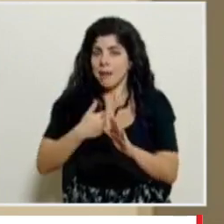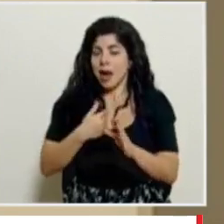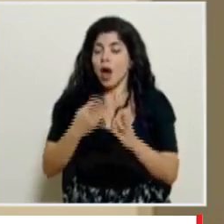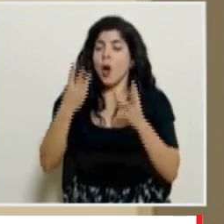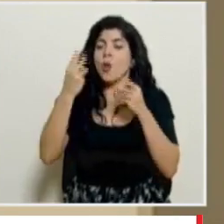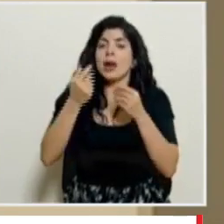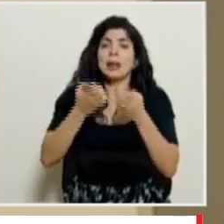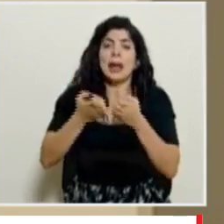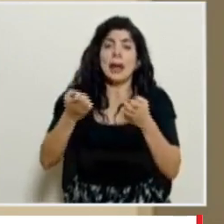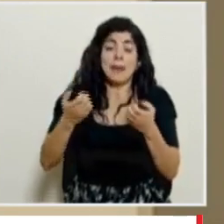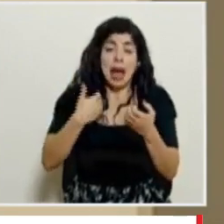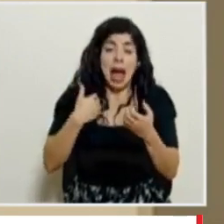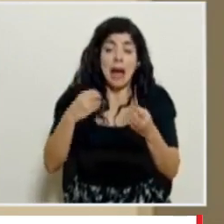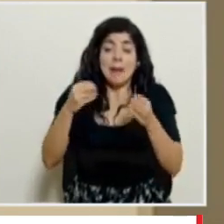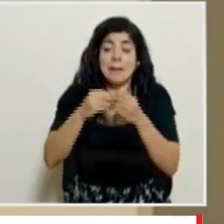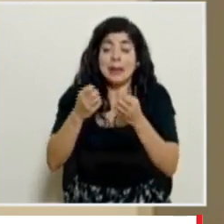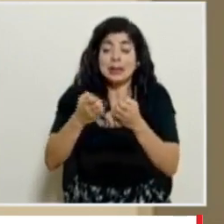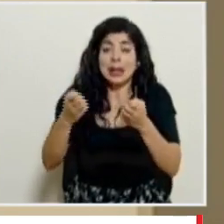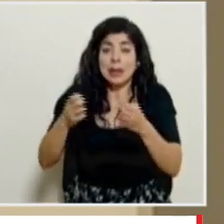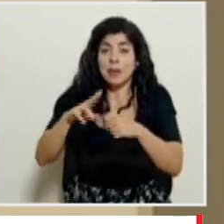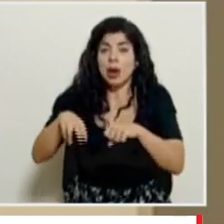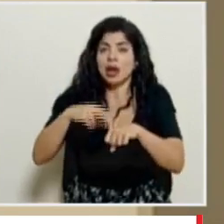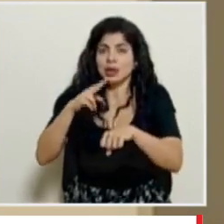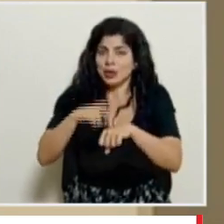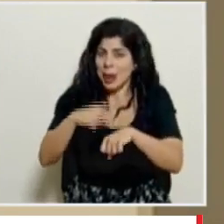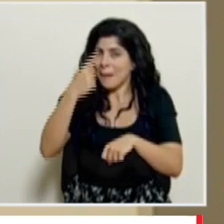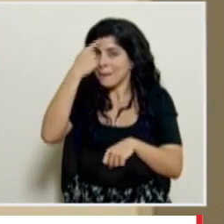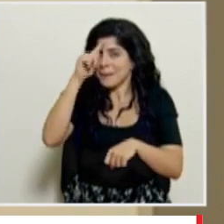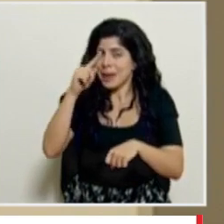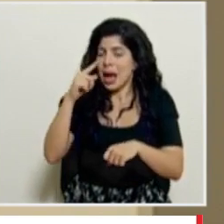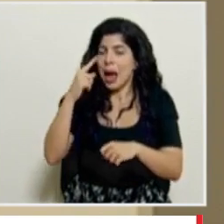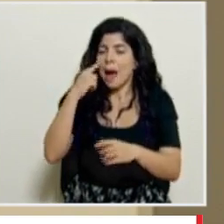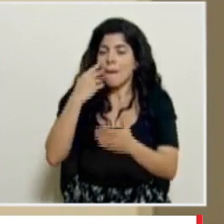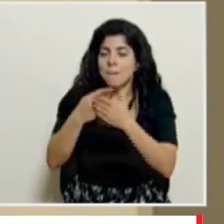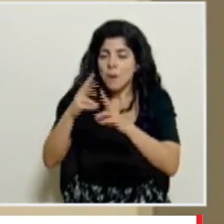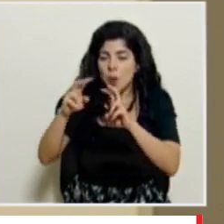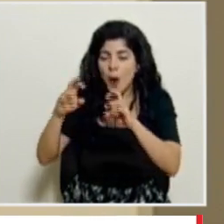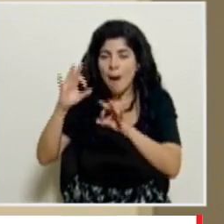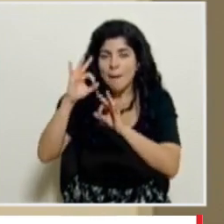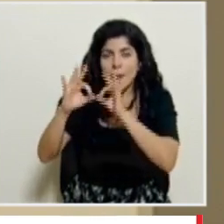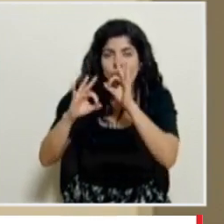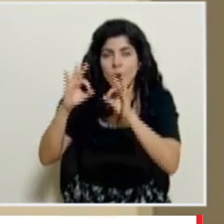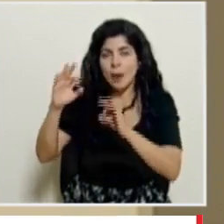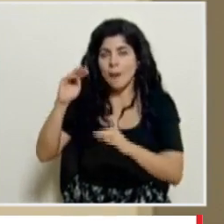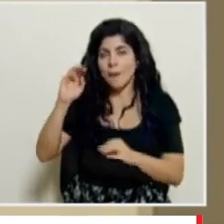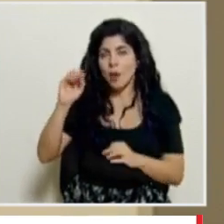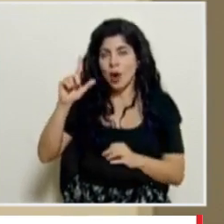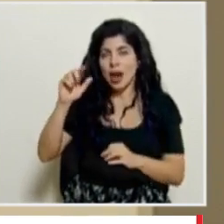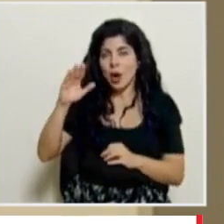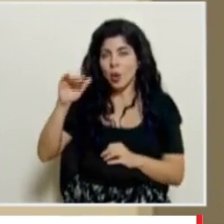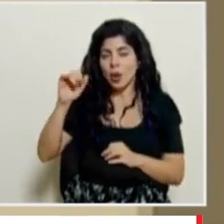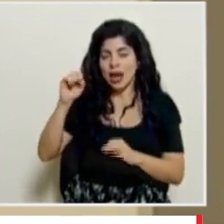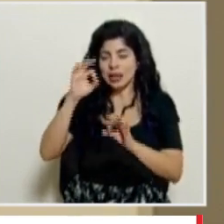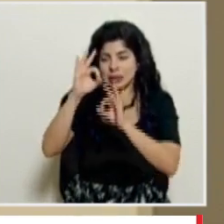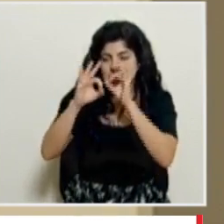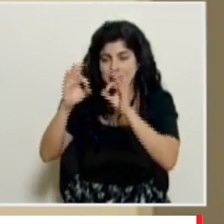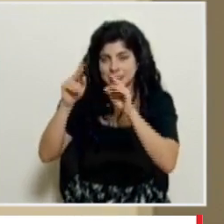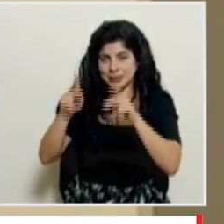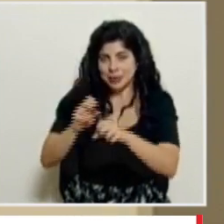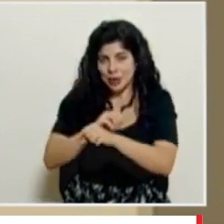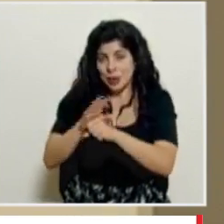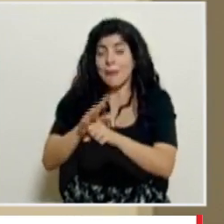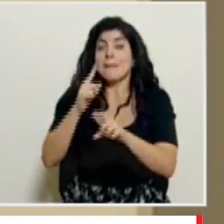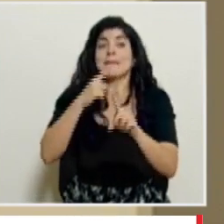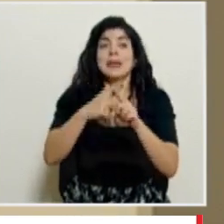tenemos más equipos a nivel nacional para realizar pruebas moleculares de pacientes con COVID y tenemos el proceso de